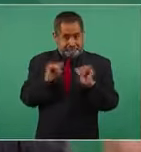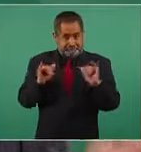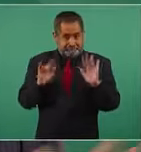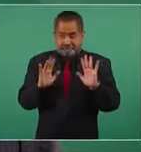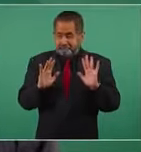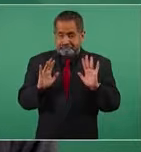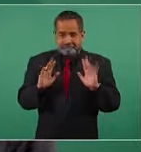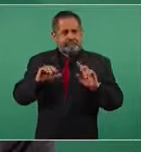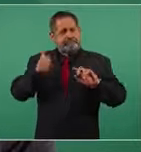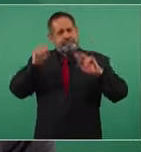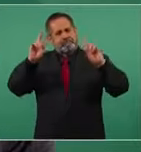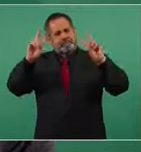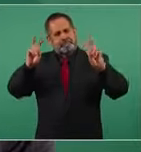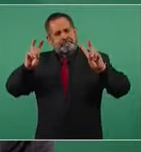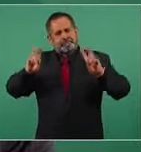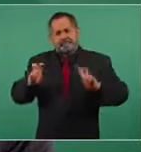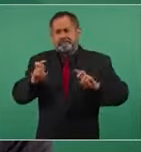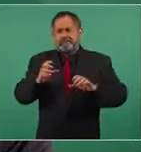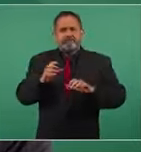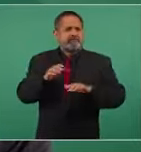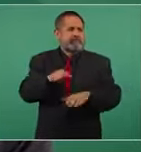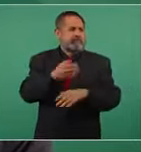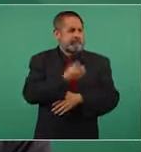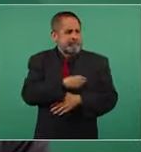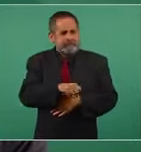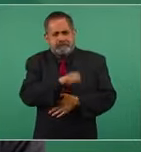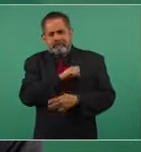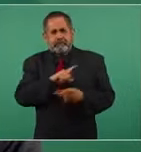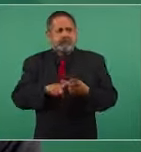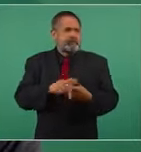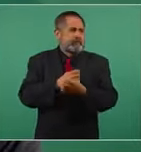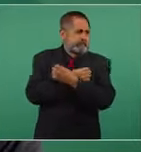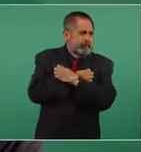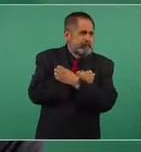son temas que tienen que ver con salud, con educación,